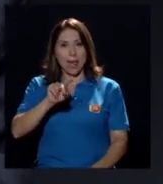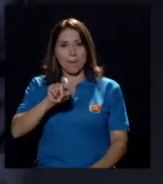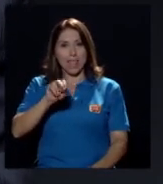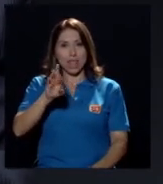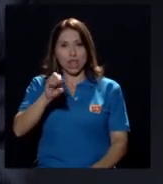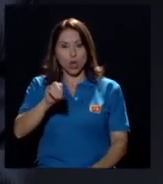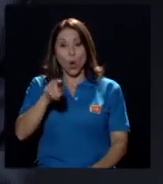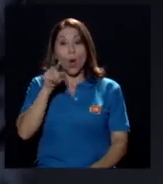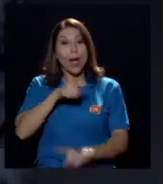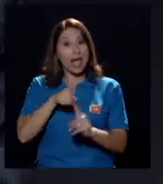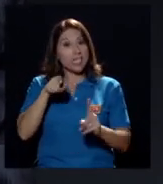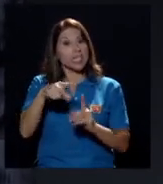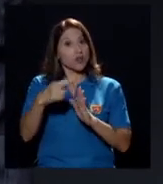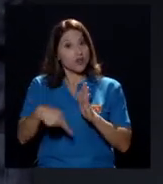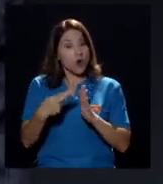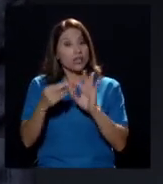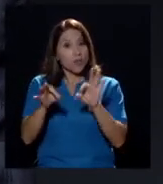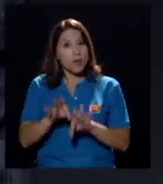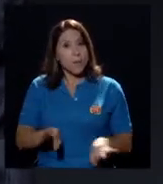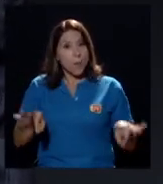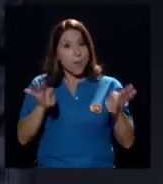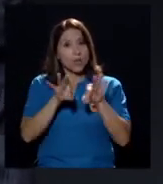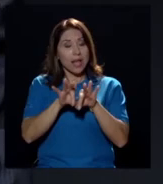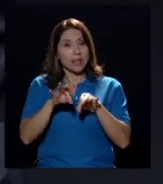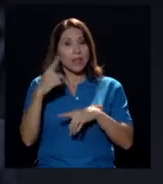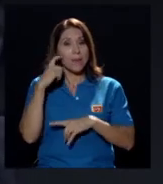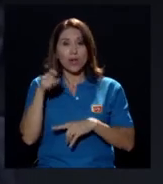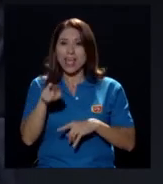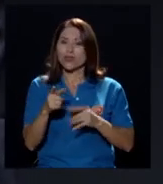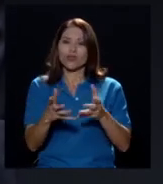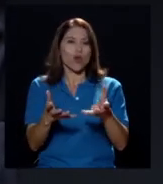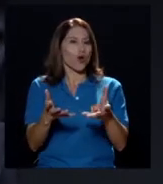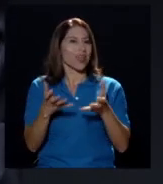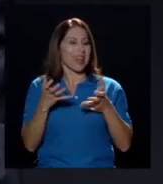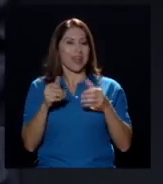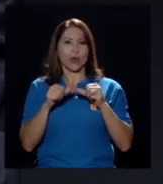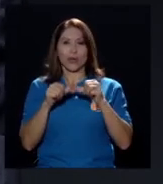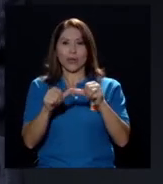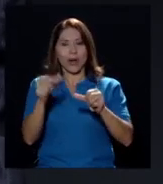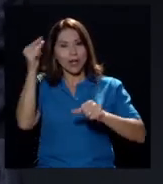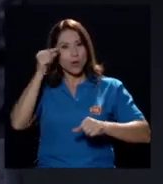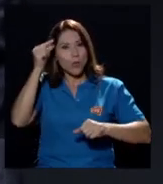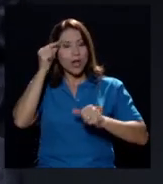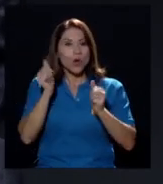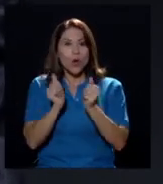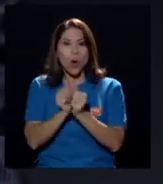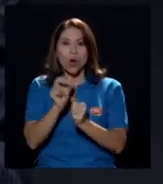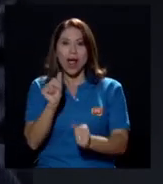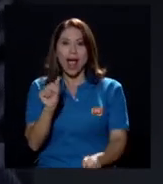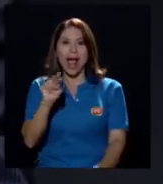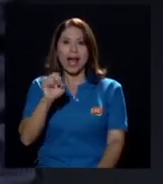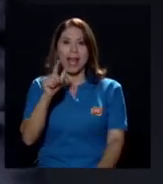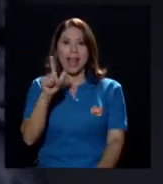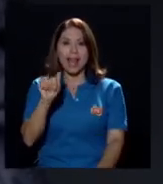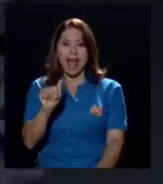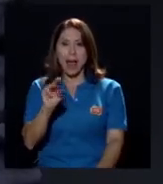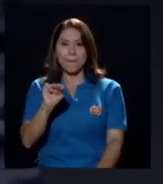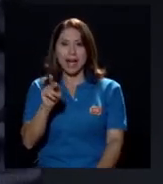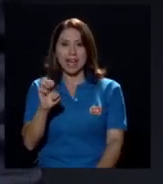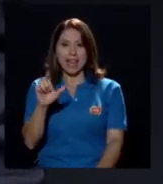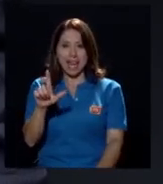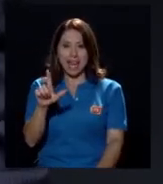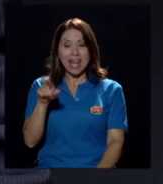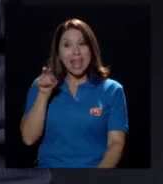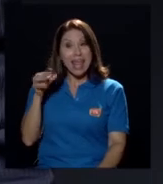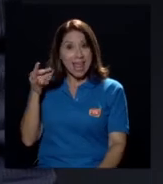quieren continuar en un gobierno con Angela Merkel. Es decir, ella tiene que buscar, tiene la